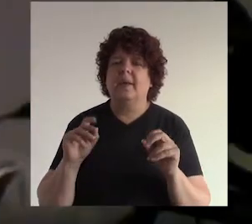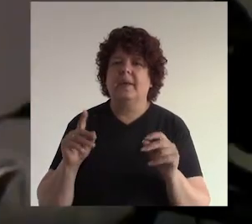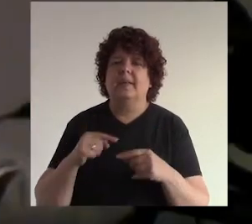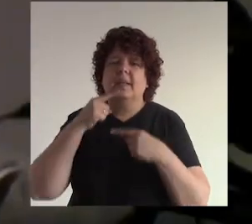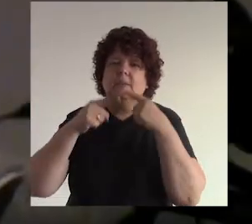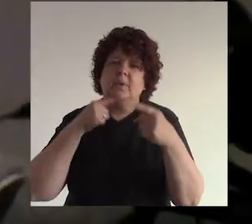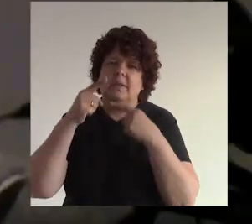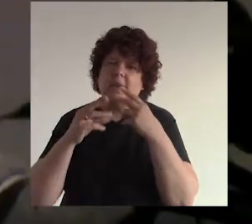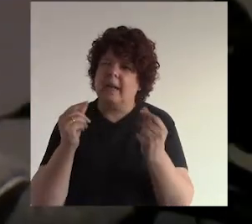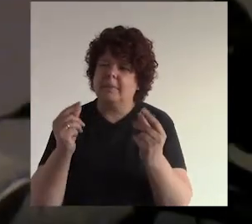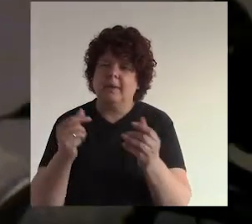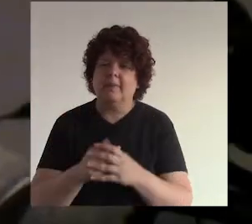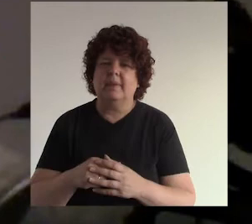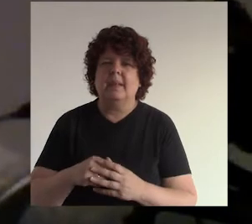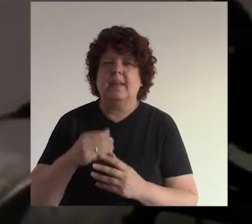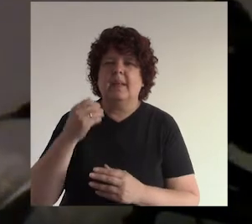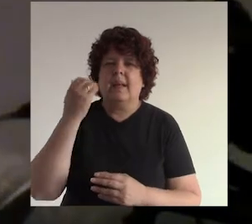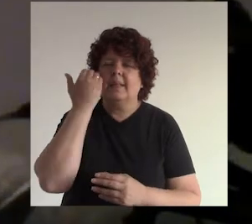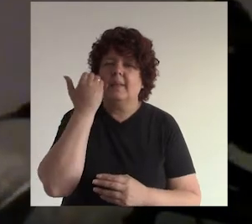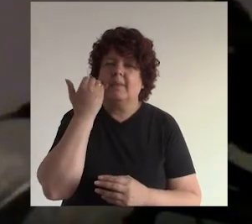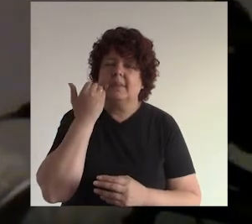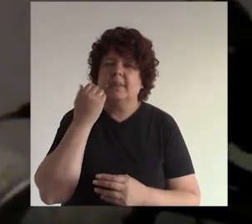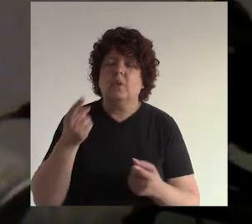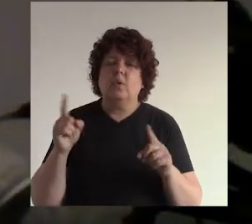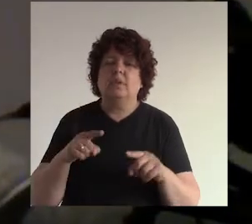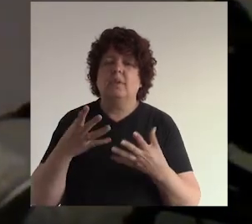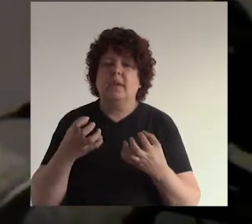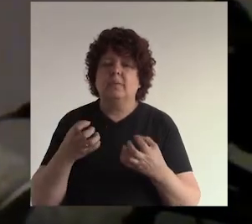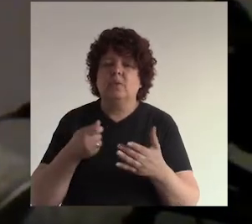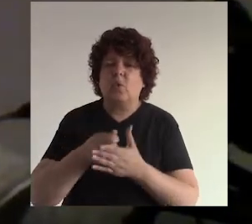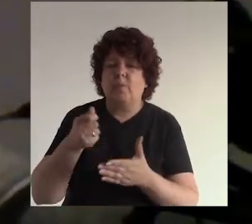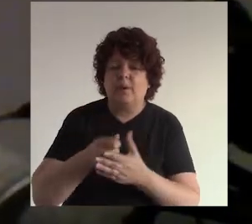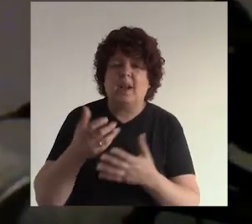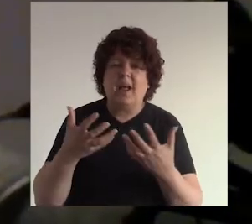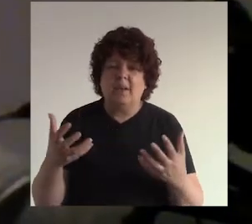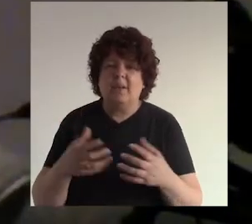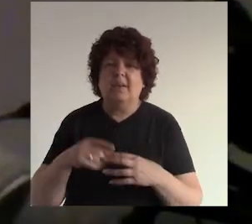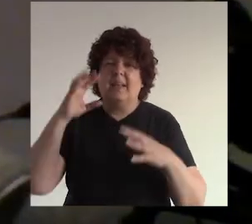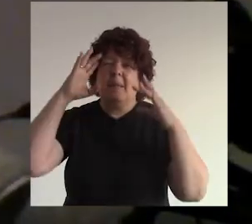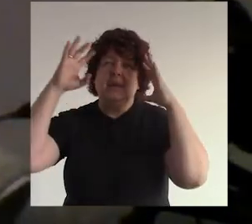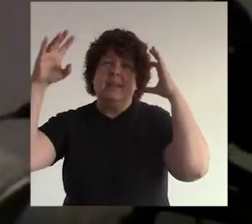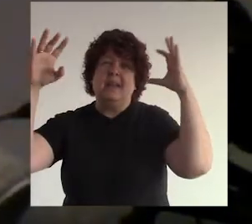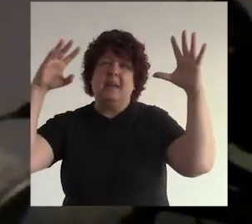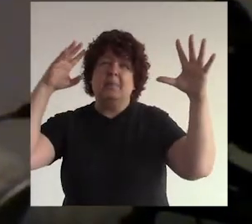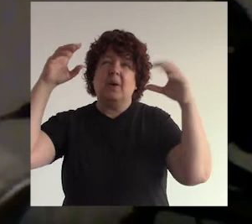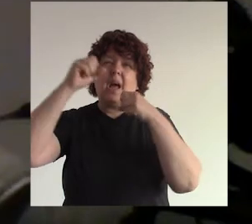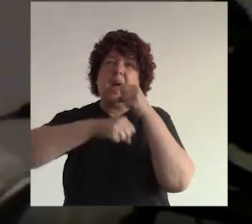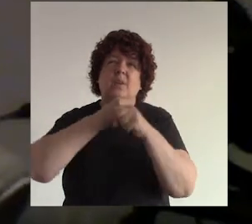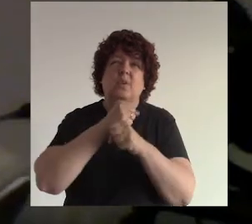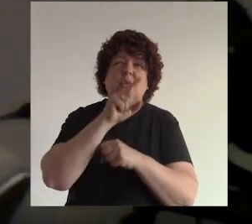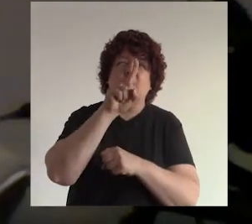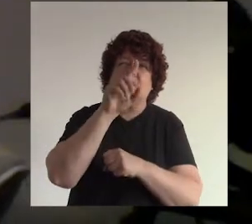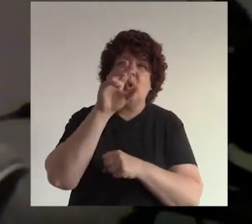ok de acuerdo les cuento rapidito miren antiguamente cuando queríamos comprar algún producto imaginemos que estamos en los